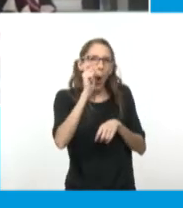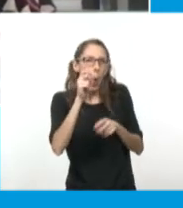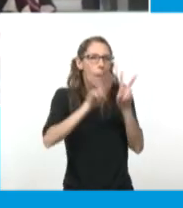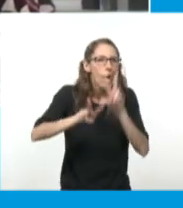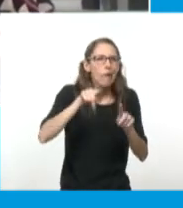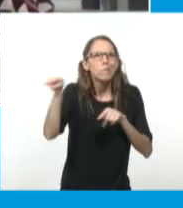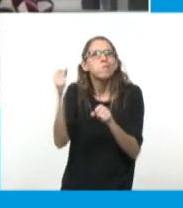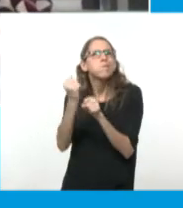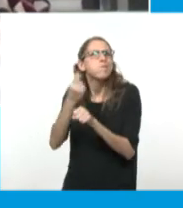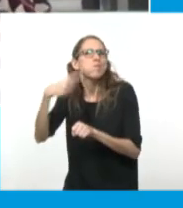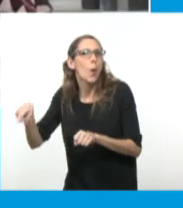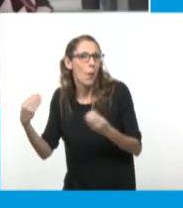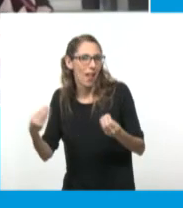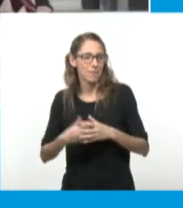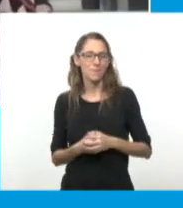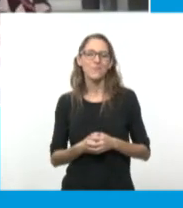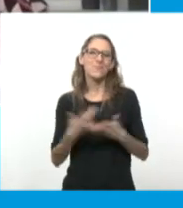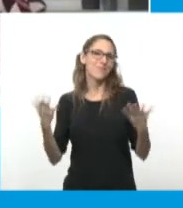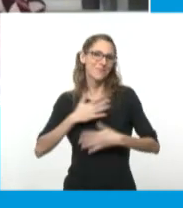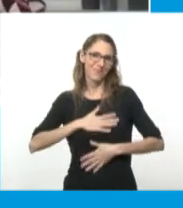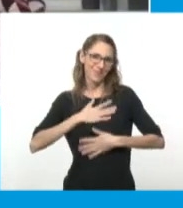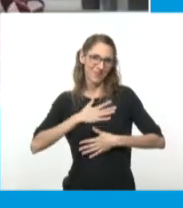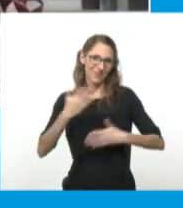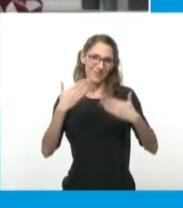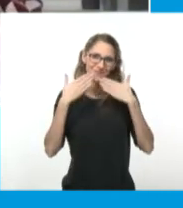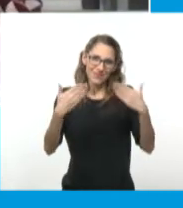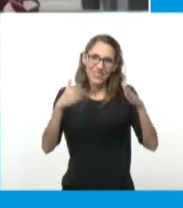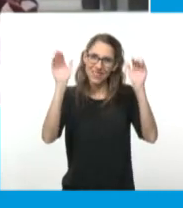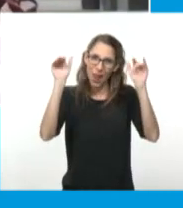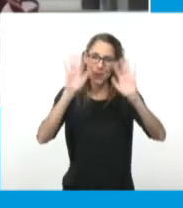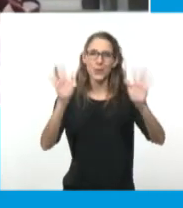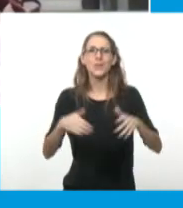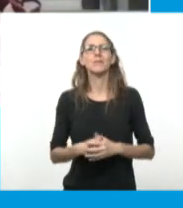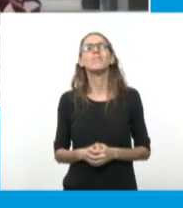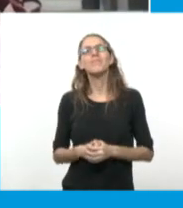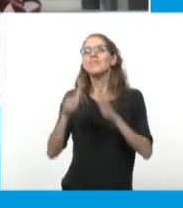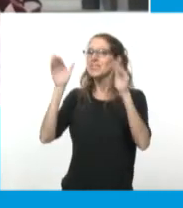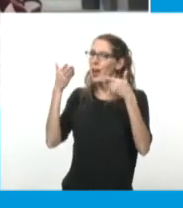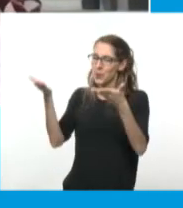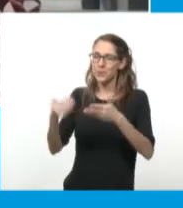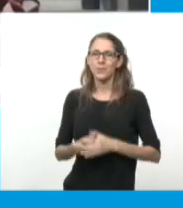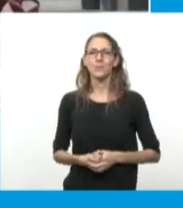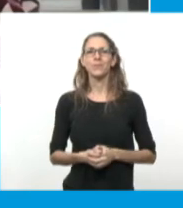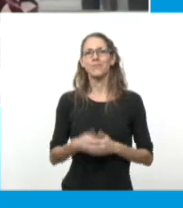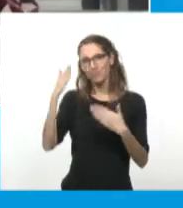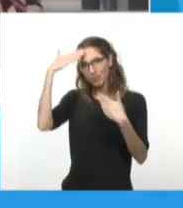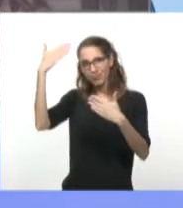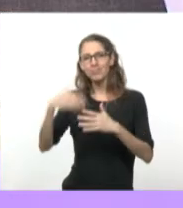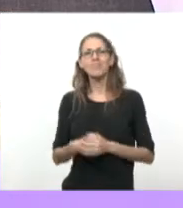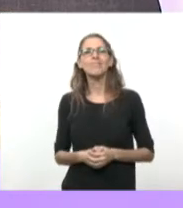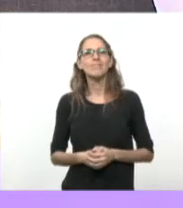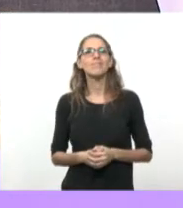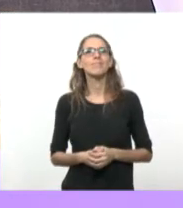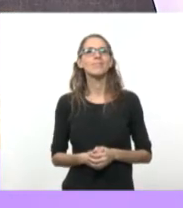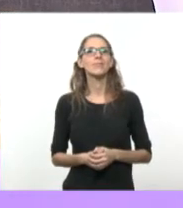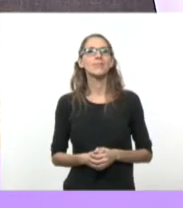Gracias, Delius. Qué bueno. Qué alegría, Darío. Bueno, un saludo entonces. Un saludo para ti. Chao, Delius, saludos. Bueno, chicos.